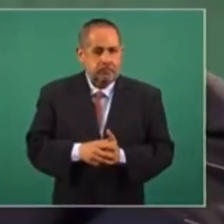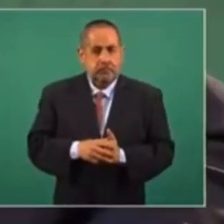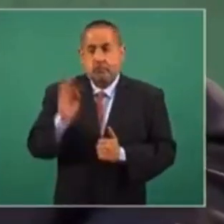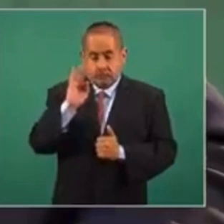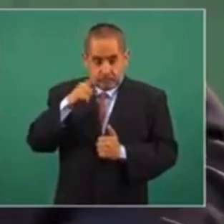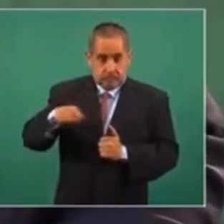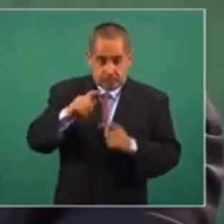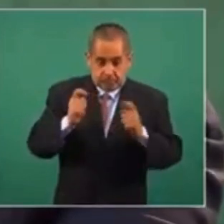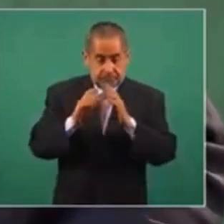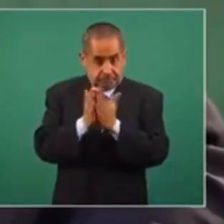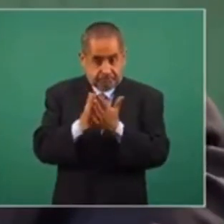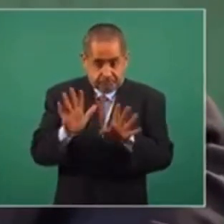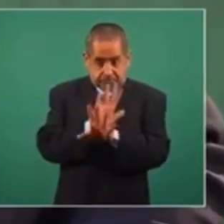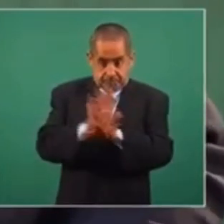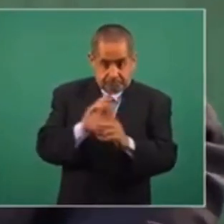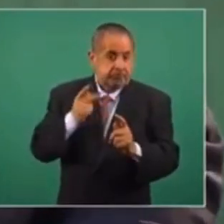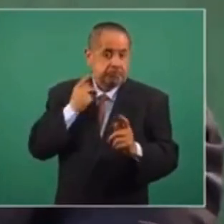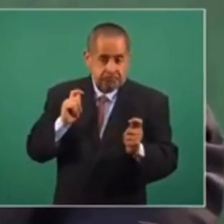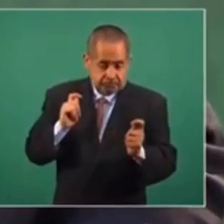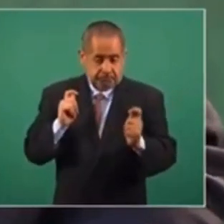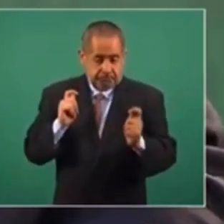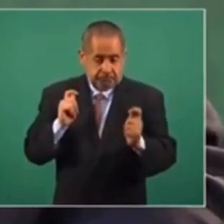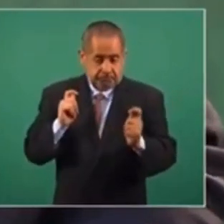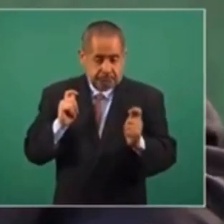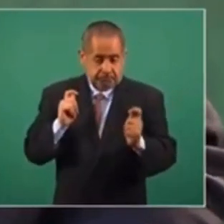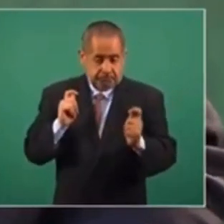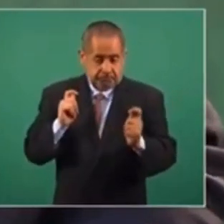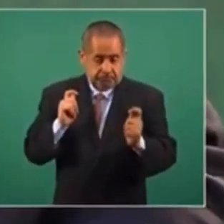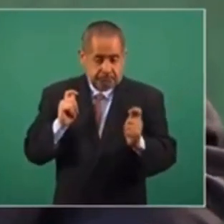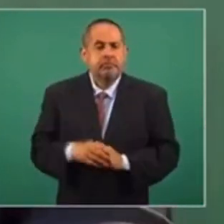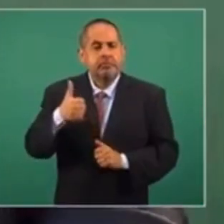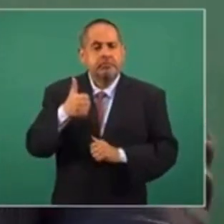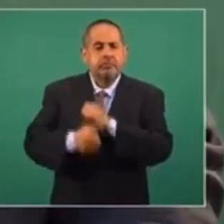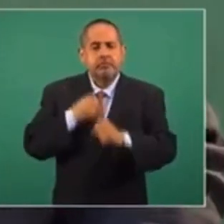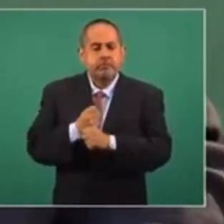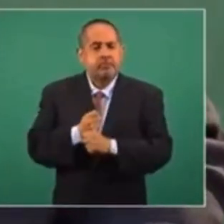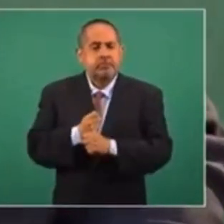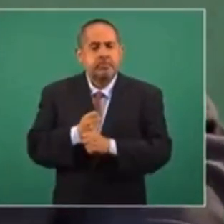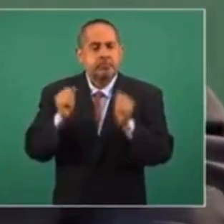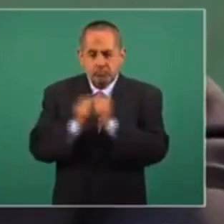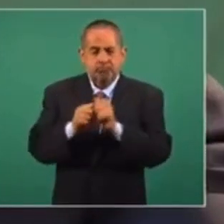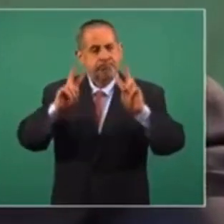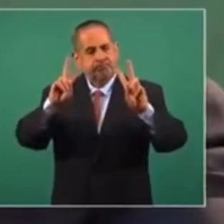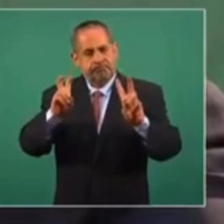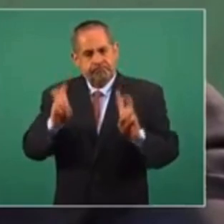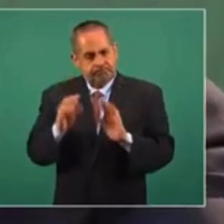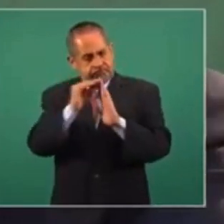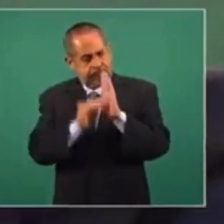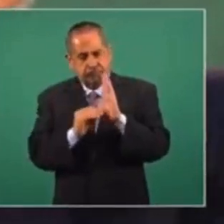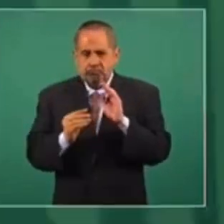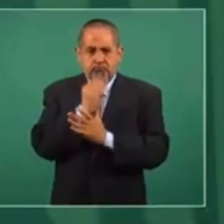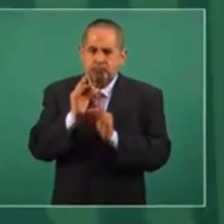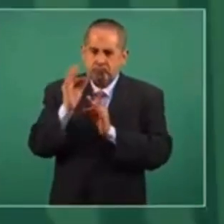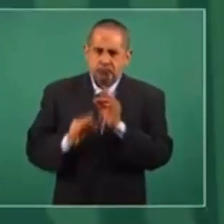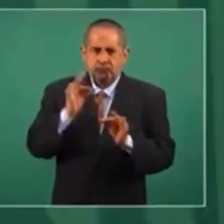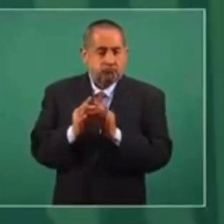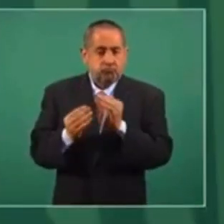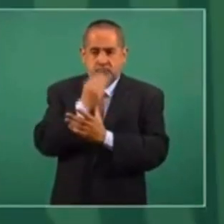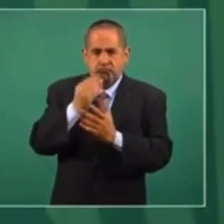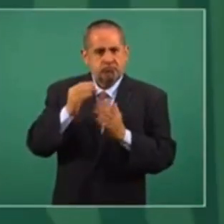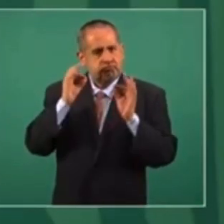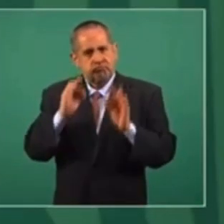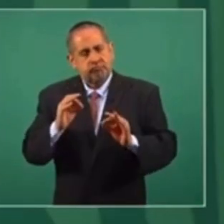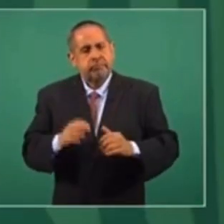cambie la política, son seis años con contenidos educativos nuevos,